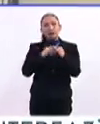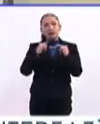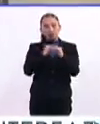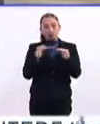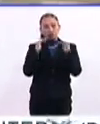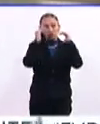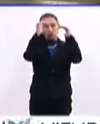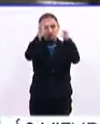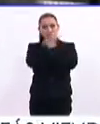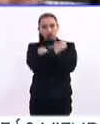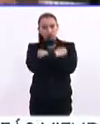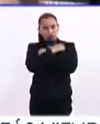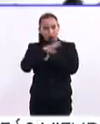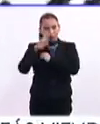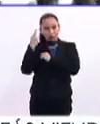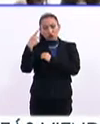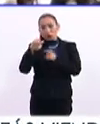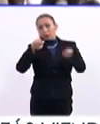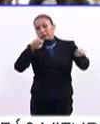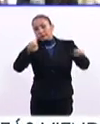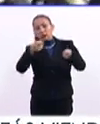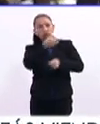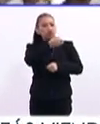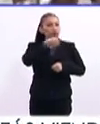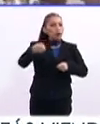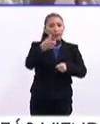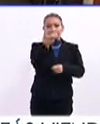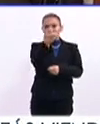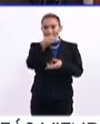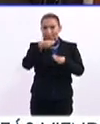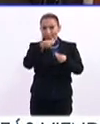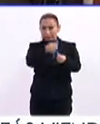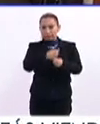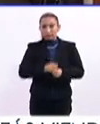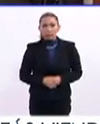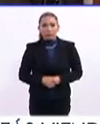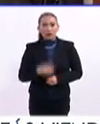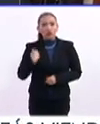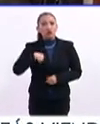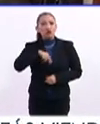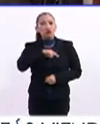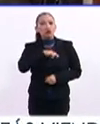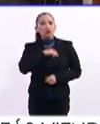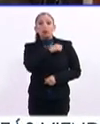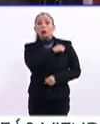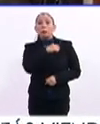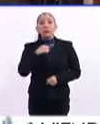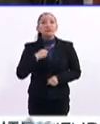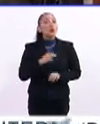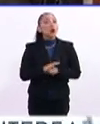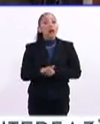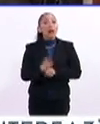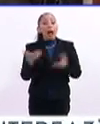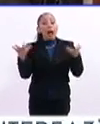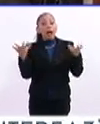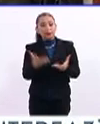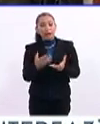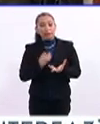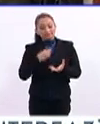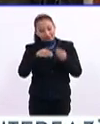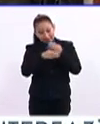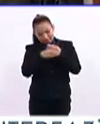educación superior, con su gobernabilidad y disciplina financiera. Tenemos el compromiso de construir las